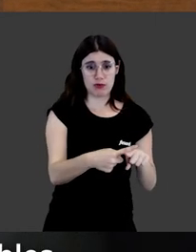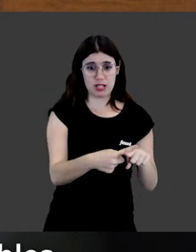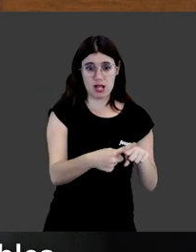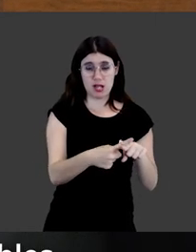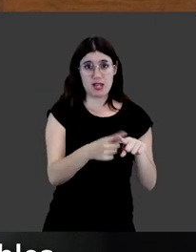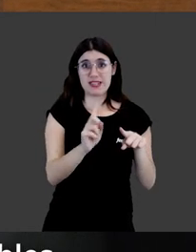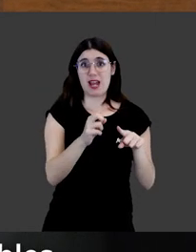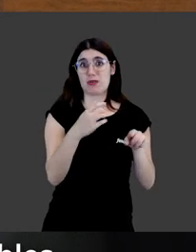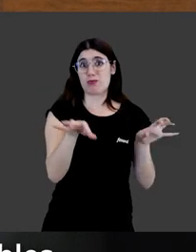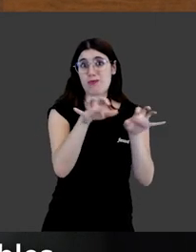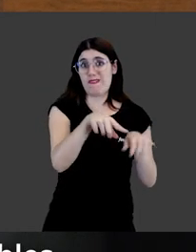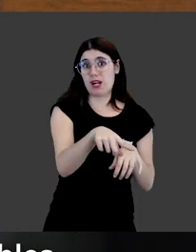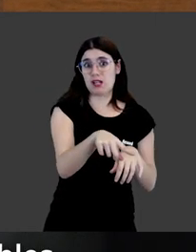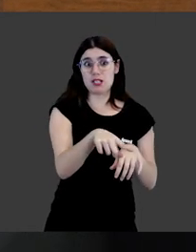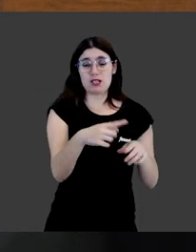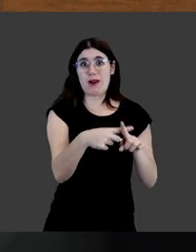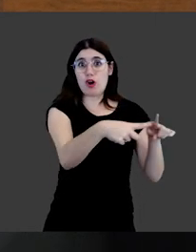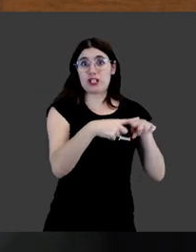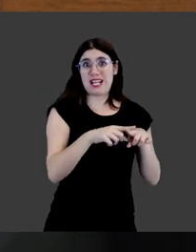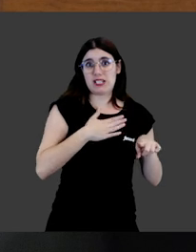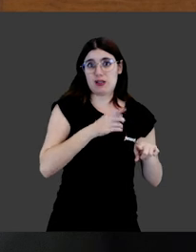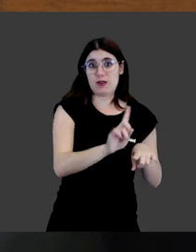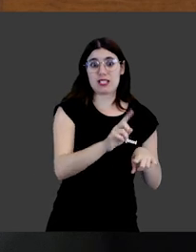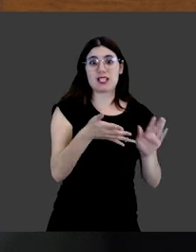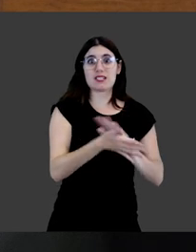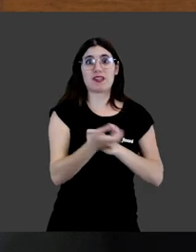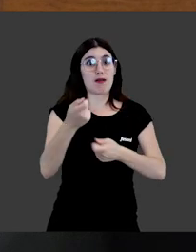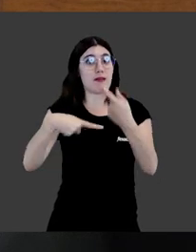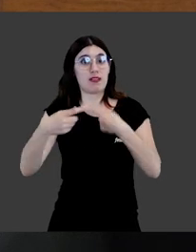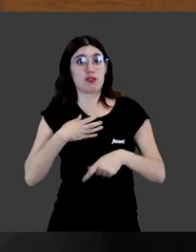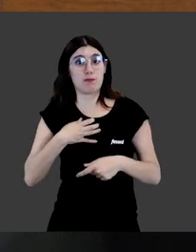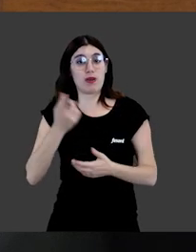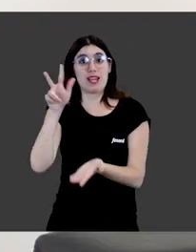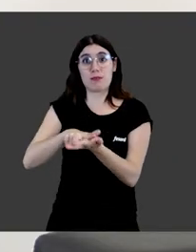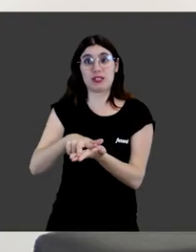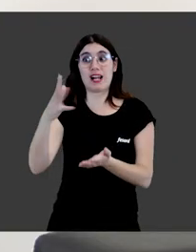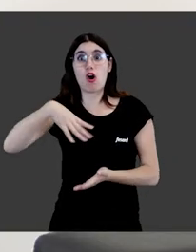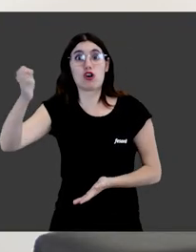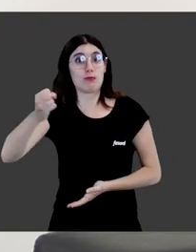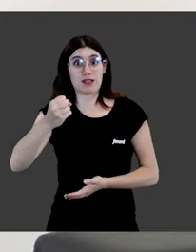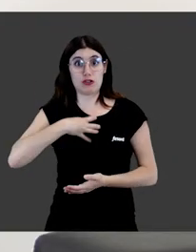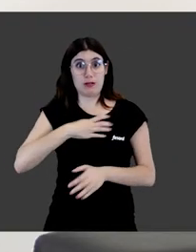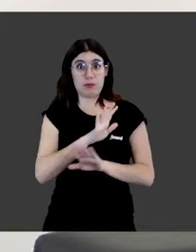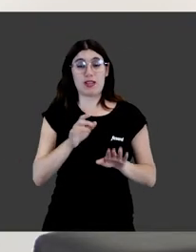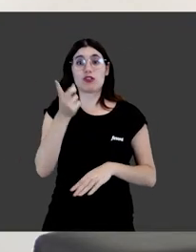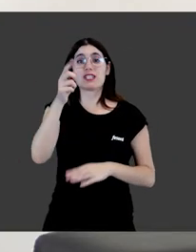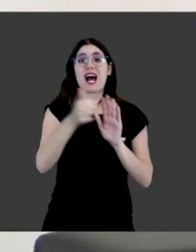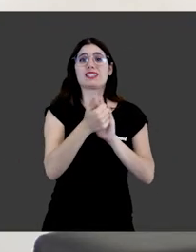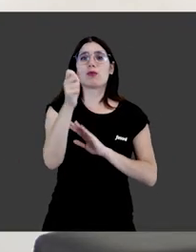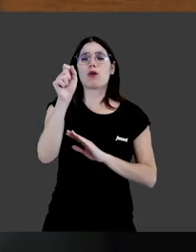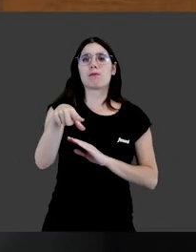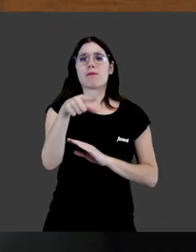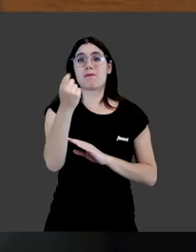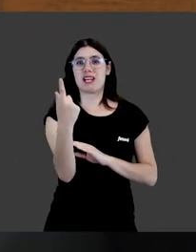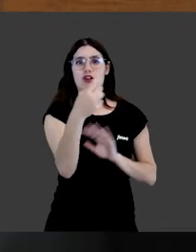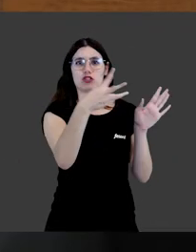no son cosas, ya no son bienes muebles, no pueden ser objeto ni de prenda ni de hipoteca, ni tampoco pueden ser embargados. Así, el artículo